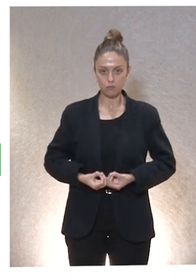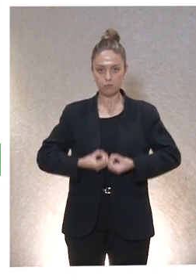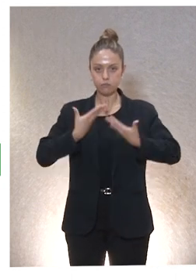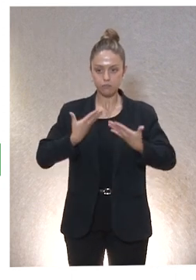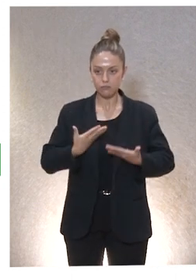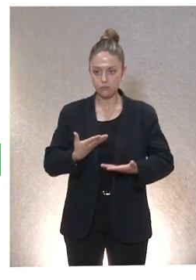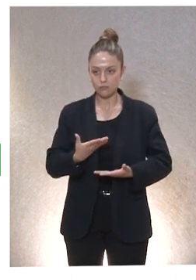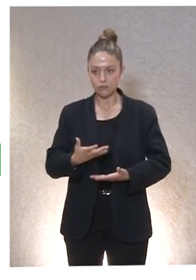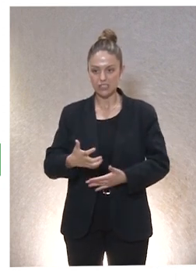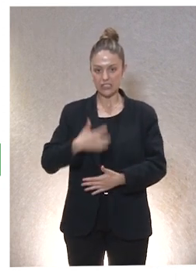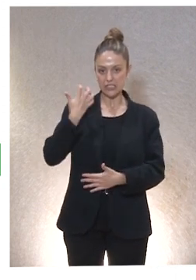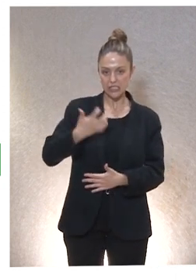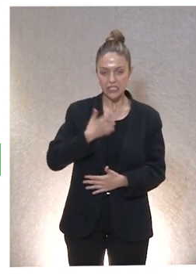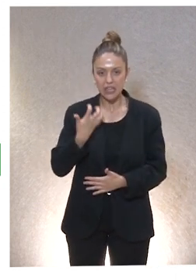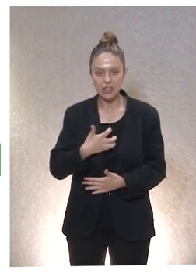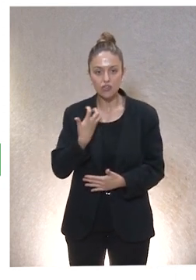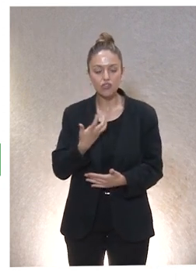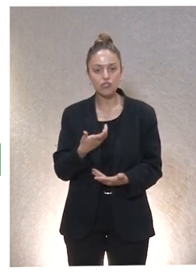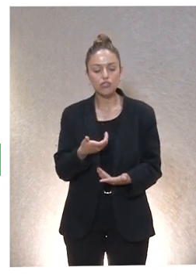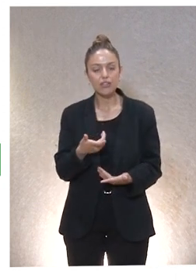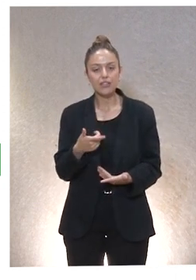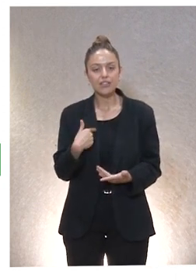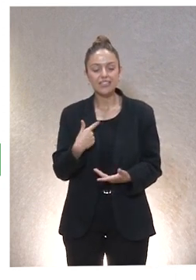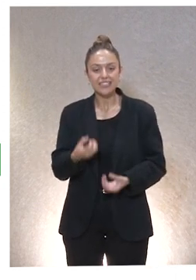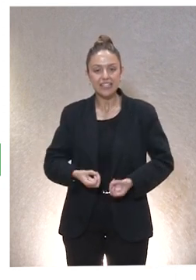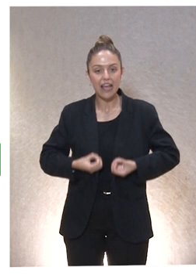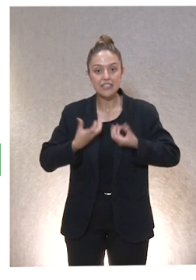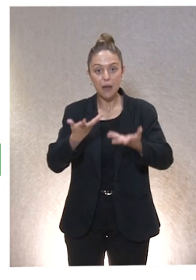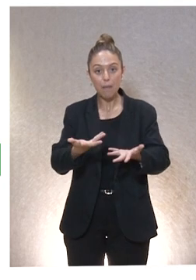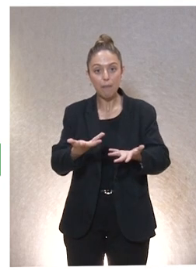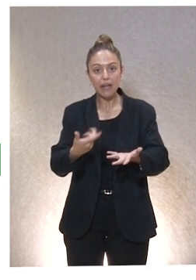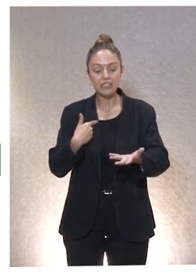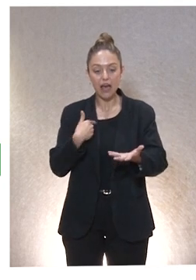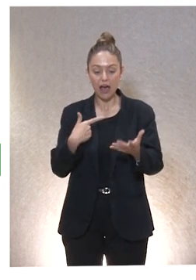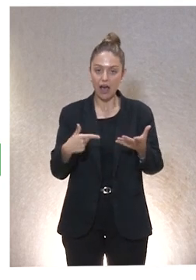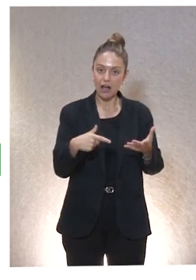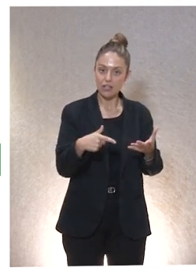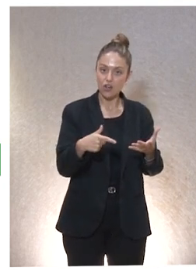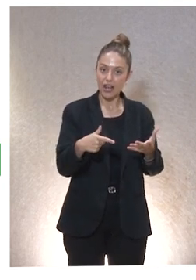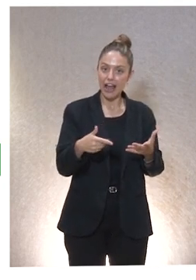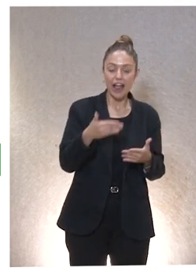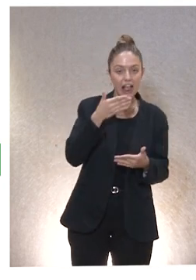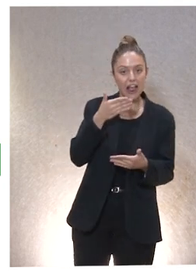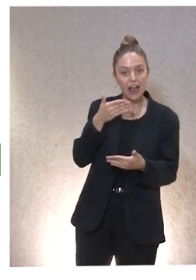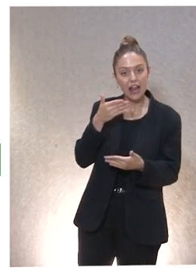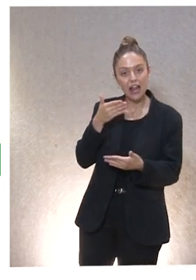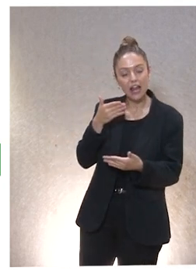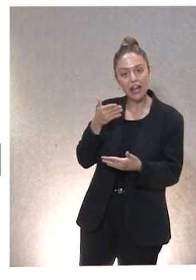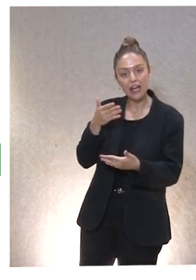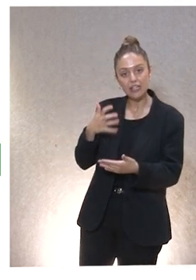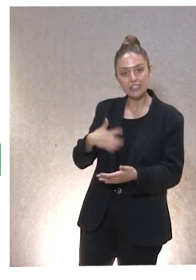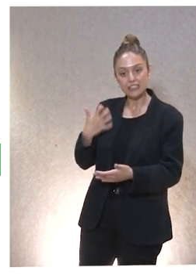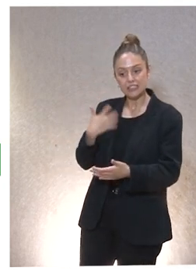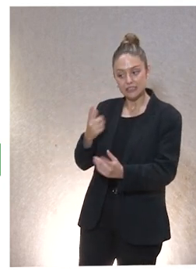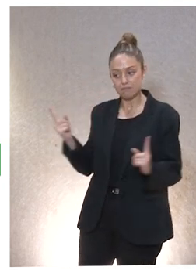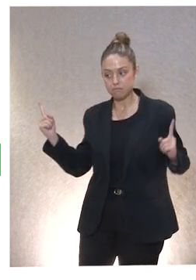se expresa siempre en formas tales que son compatibles con la dignidad de aquel contra quien nos